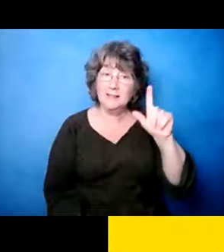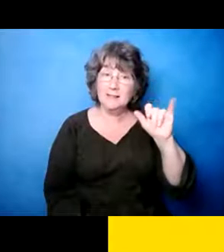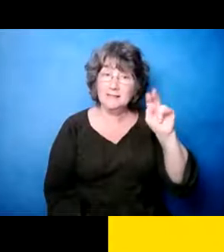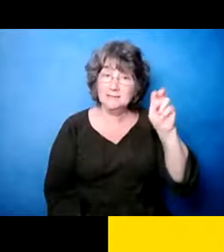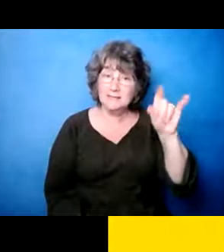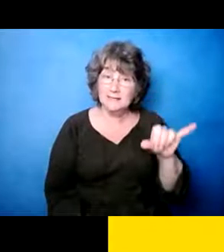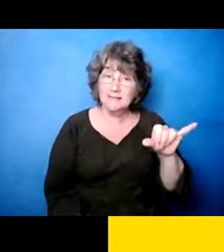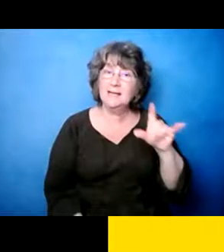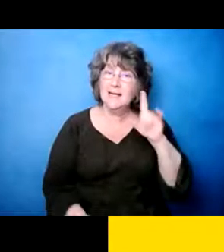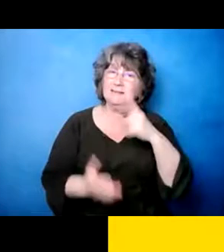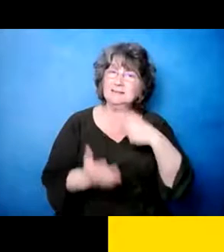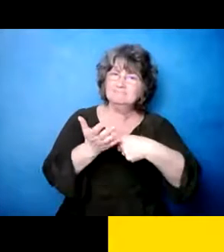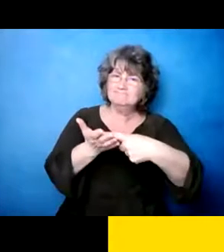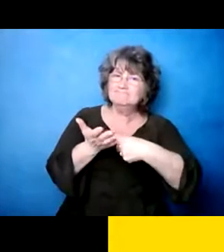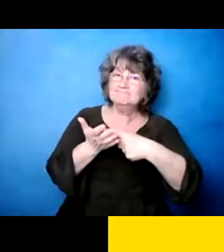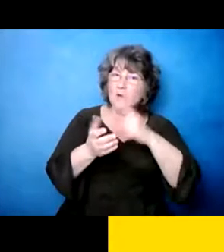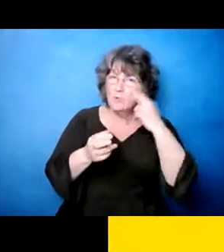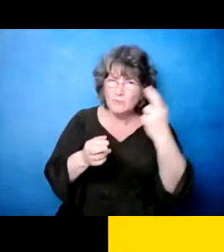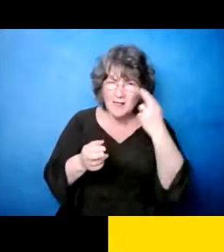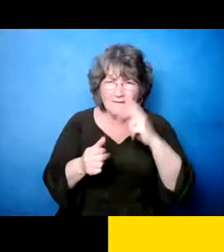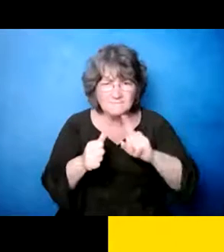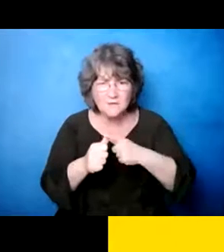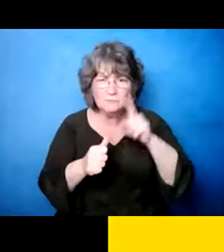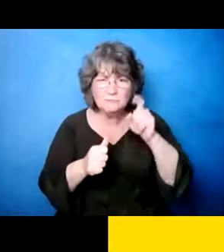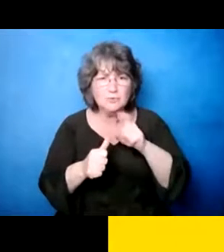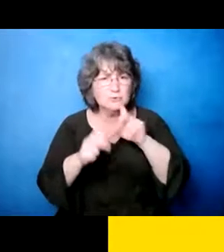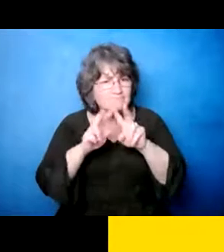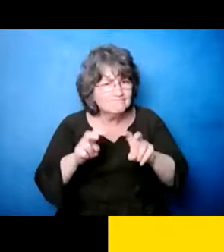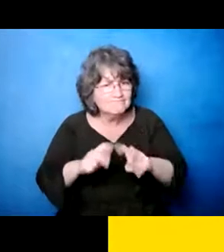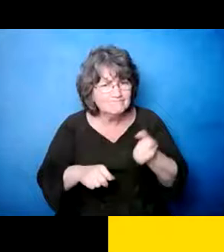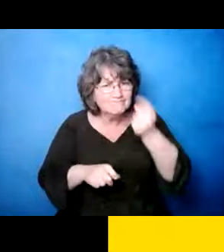Entonces, ¿qué cosa tenemos que hacer?